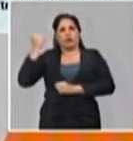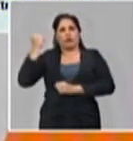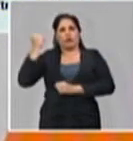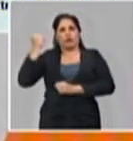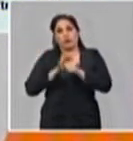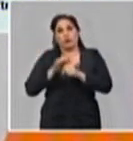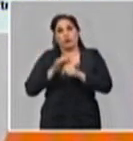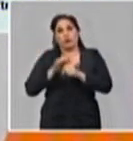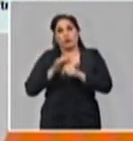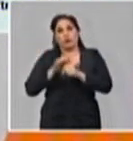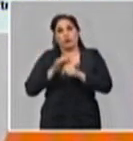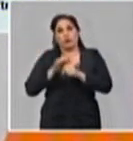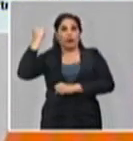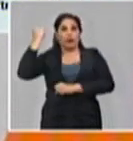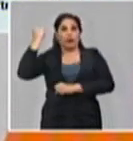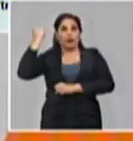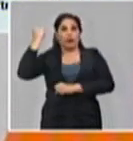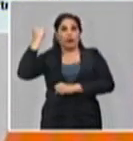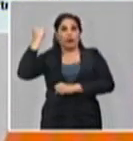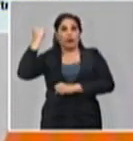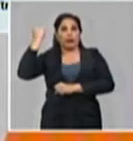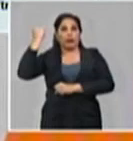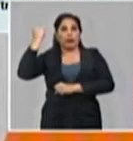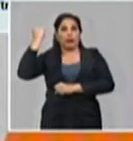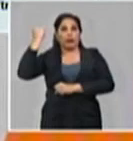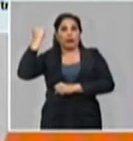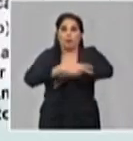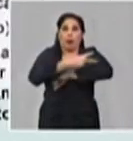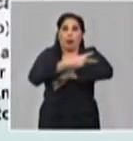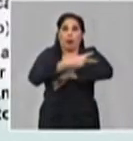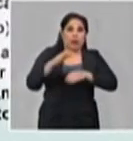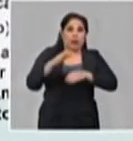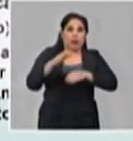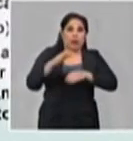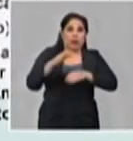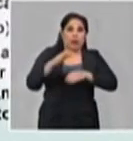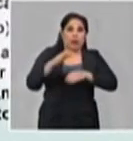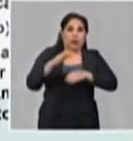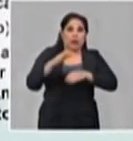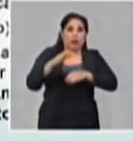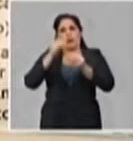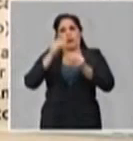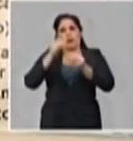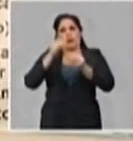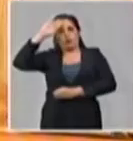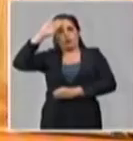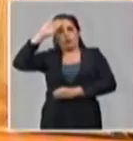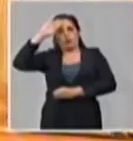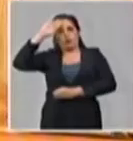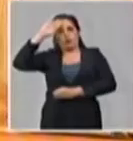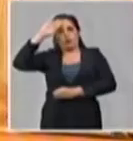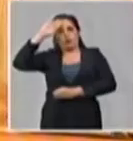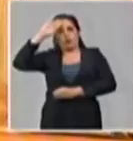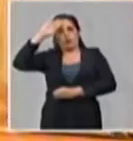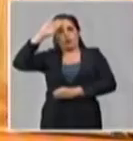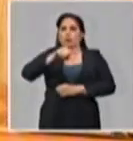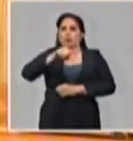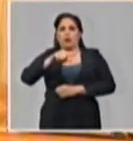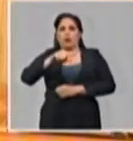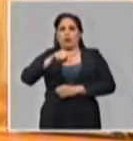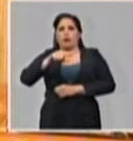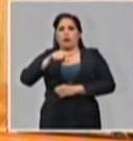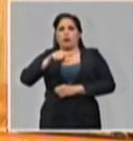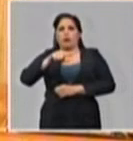el contexto internacional y las características de la enfermedad hay un grupo de mensajes que son importantes para la población y por qué entendemos,